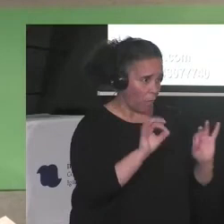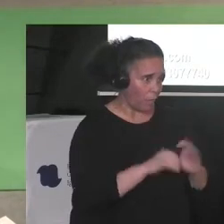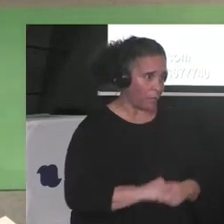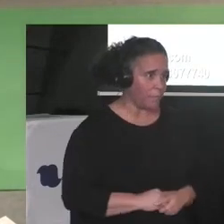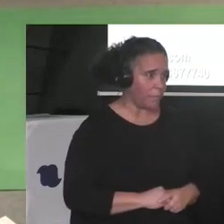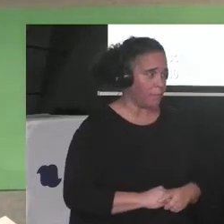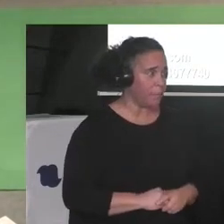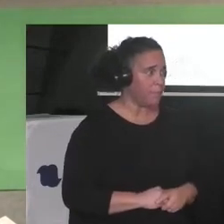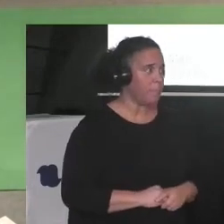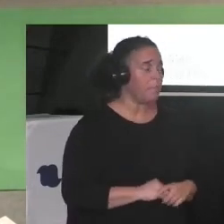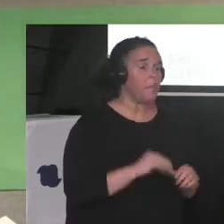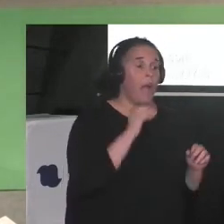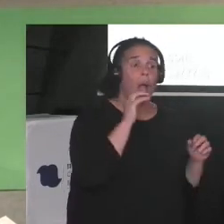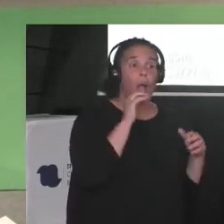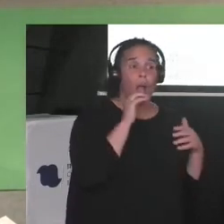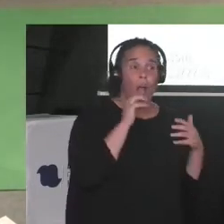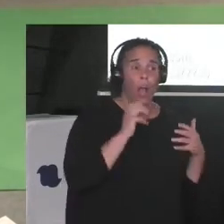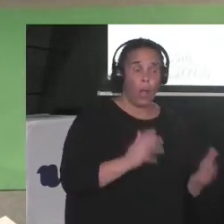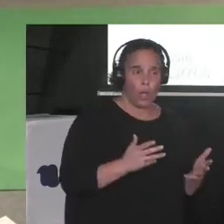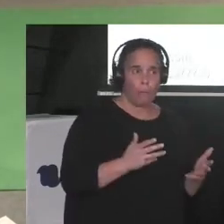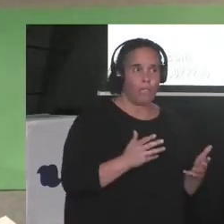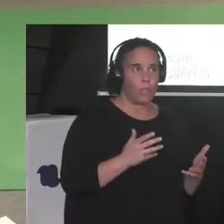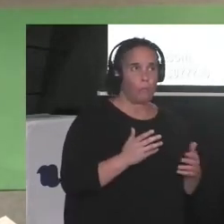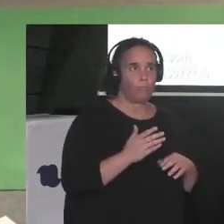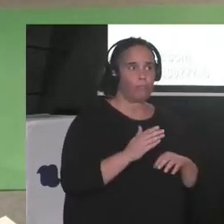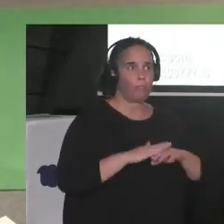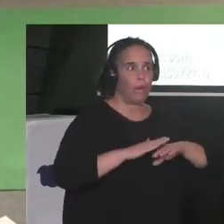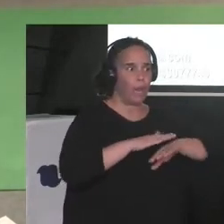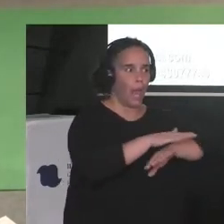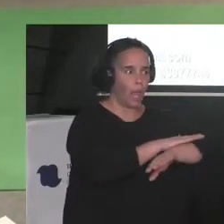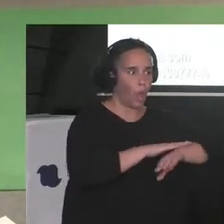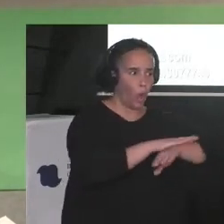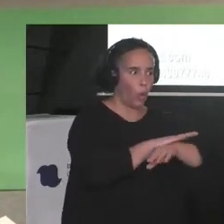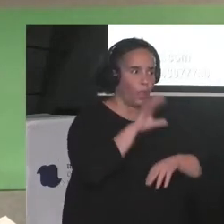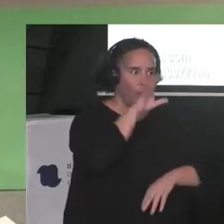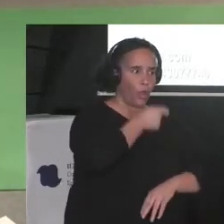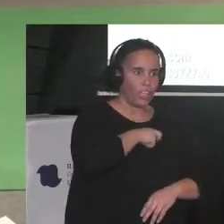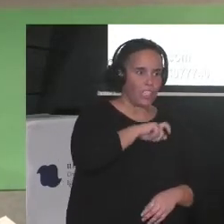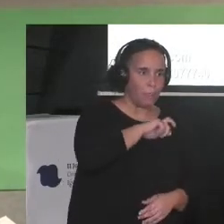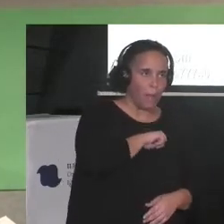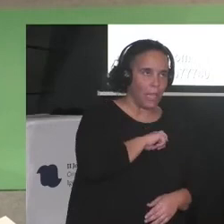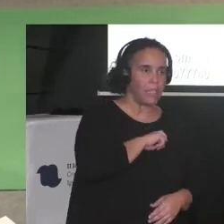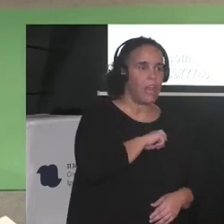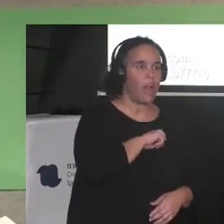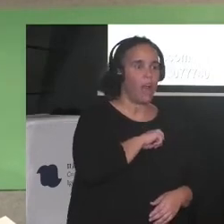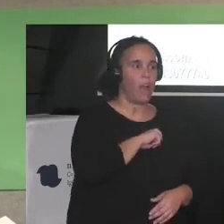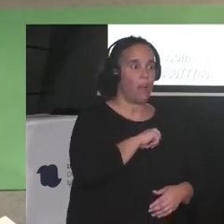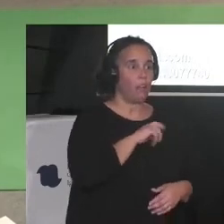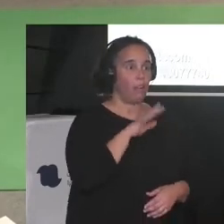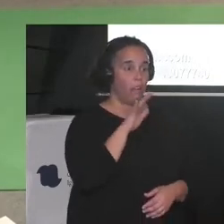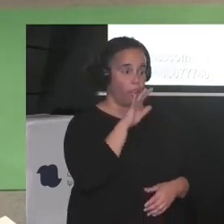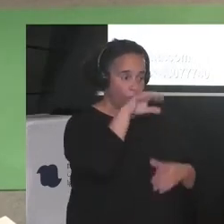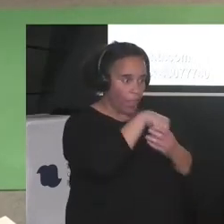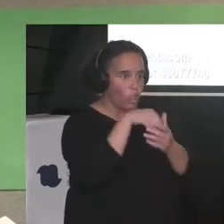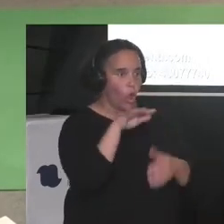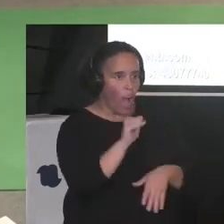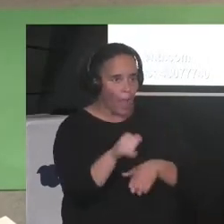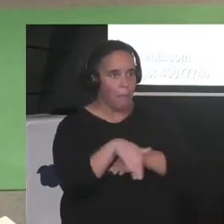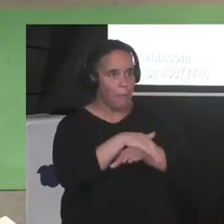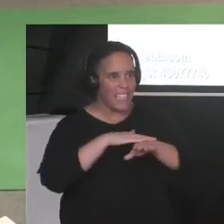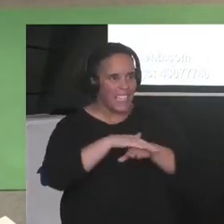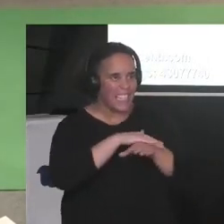Total, ahora mismo tampoco para el gobierno de España, el gobierno con un ministerio de Igualdad Feminista,